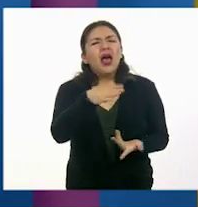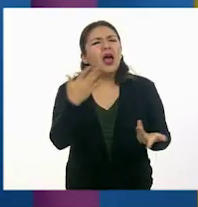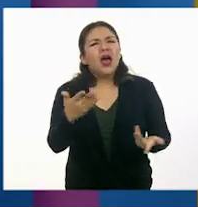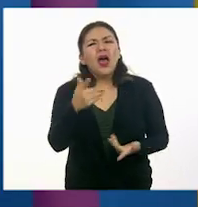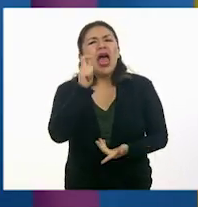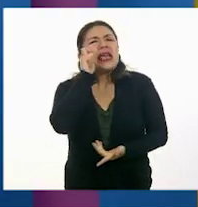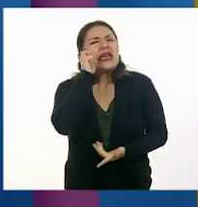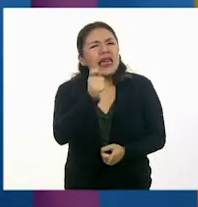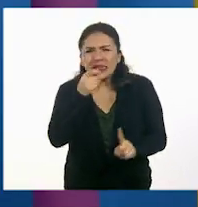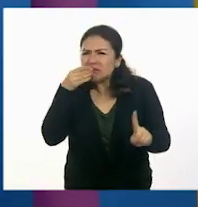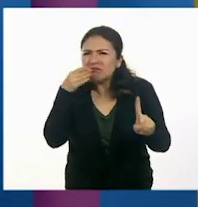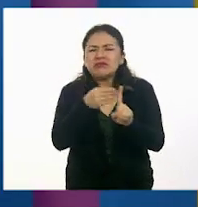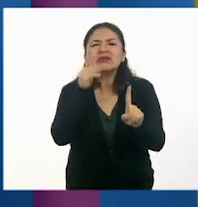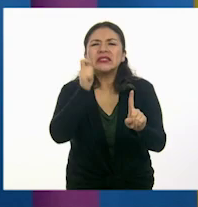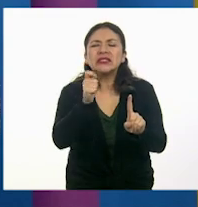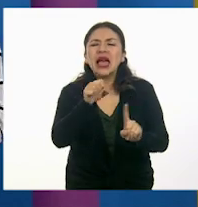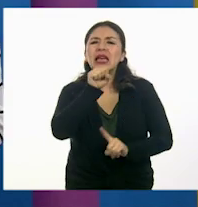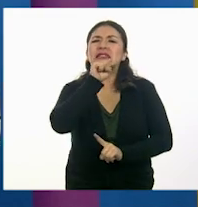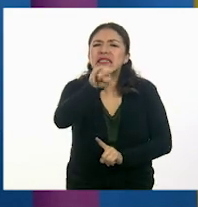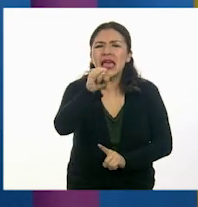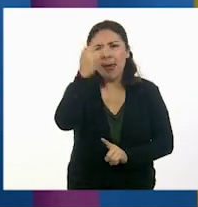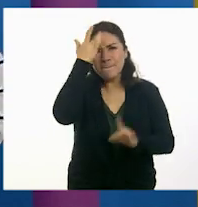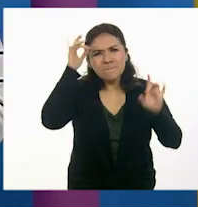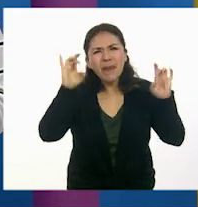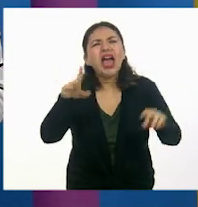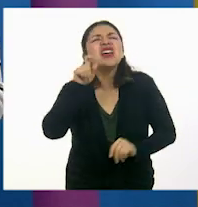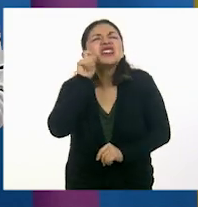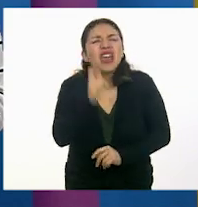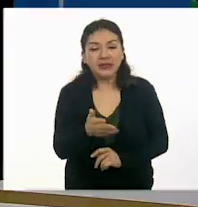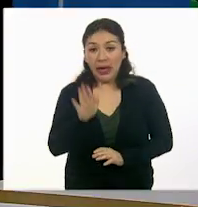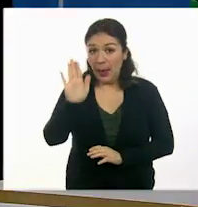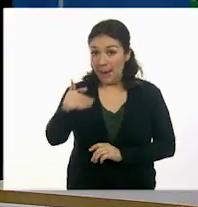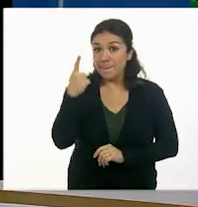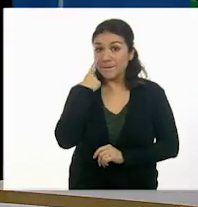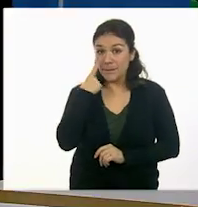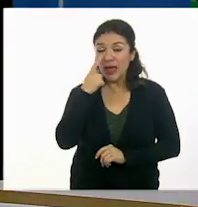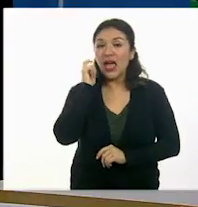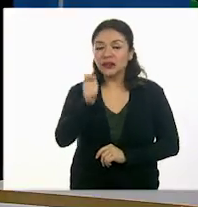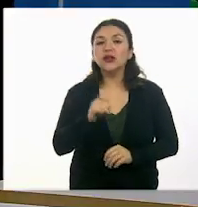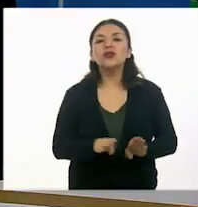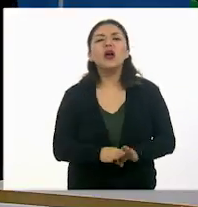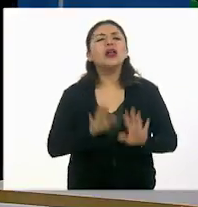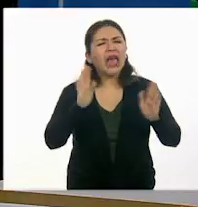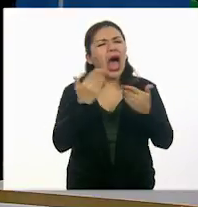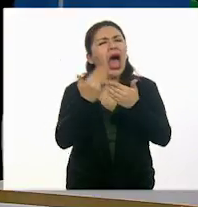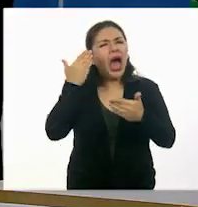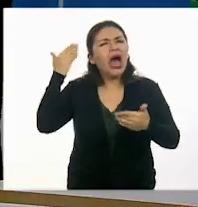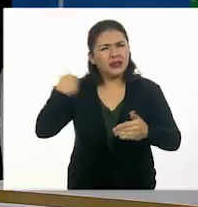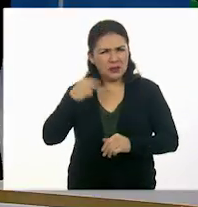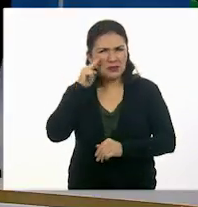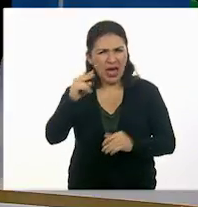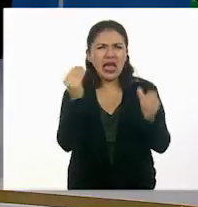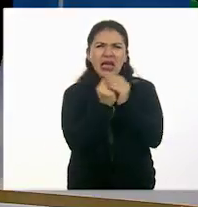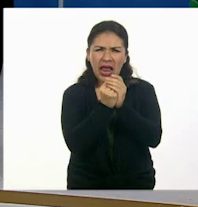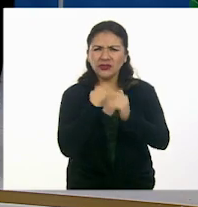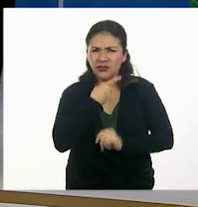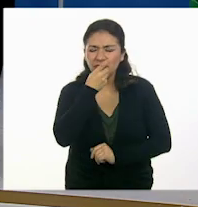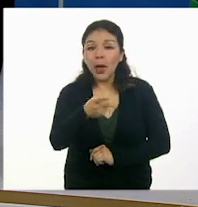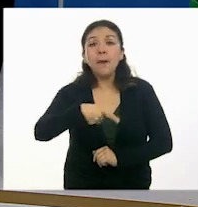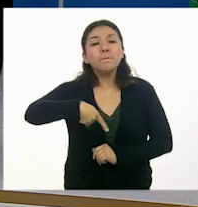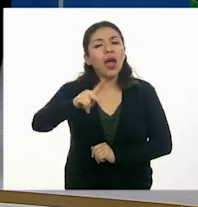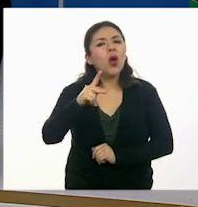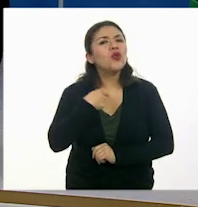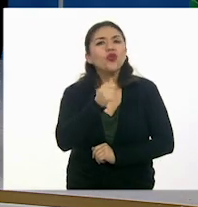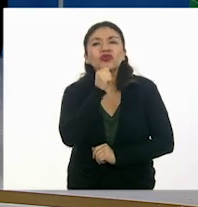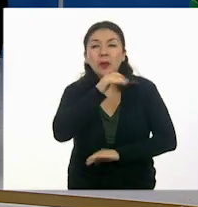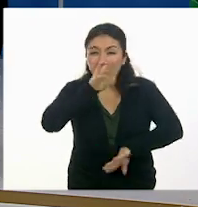es específicamente el sí mágico? Ok, fíjate bien, es una consigna que ya hemos empleado en algunas de nuestras clases, pero que